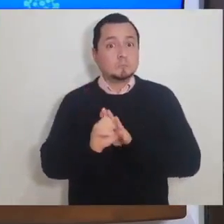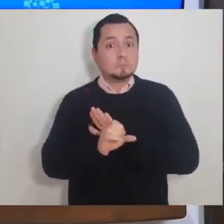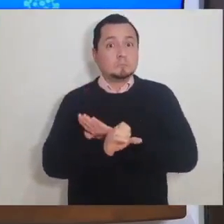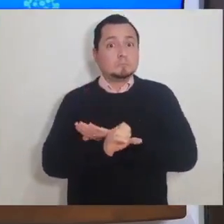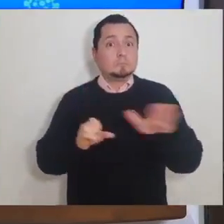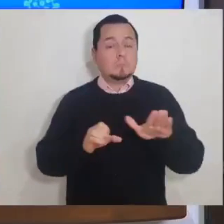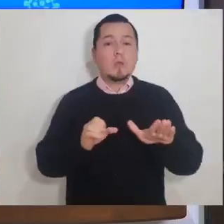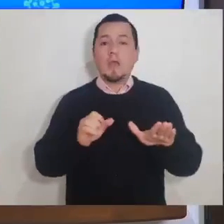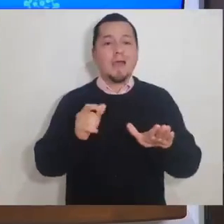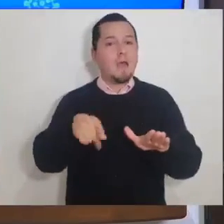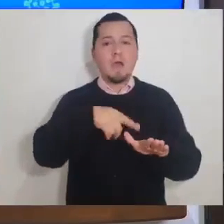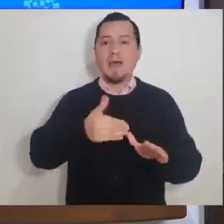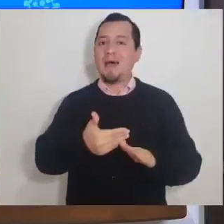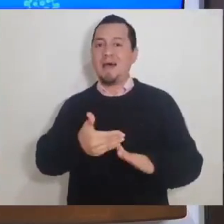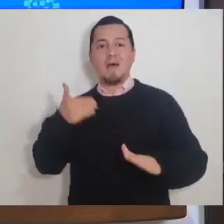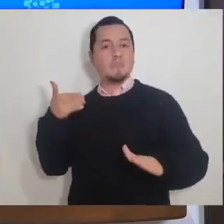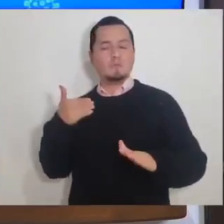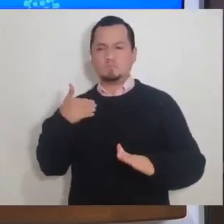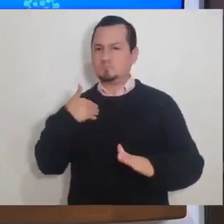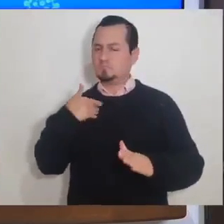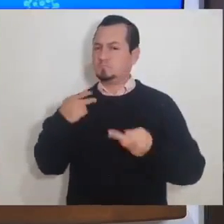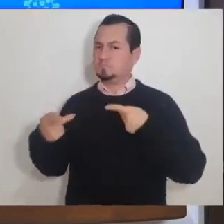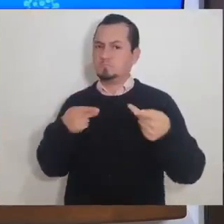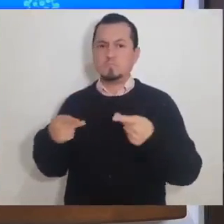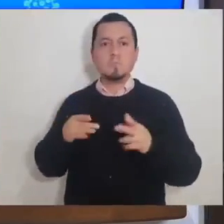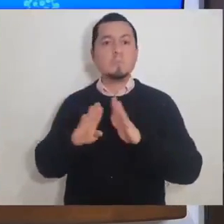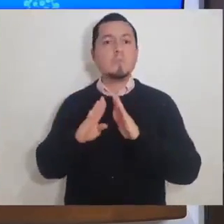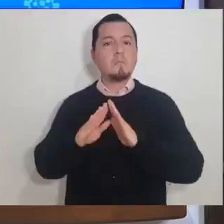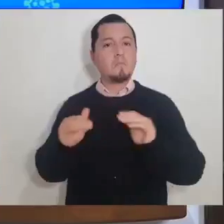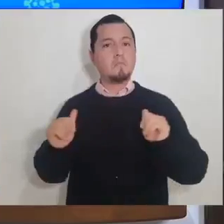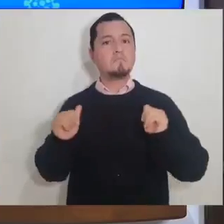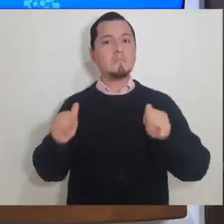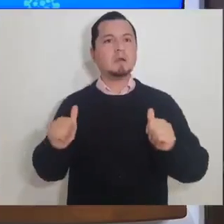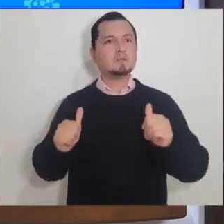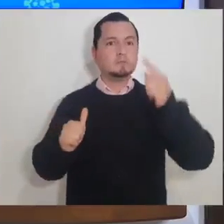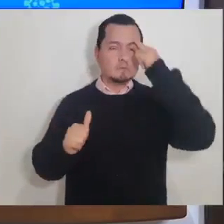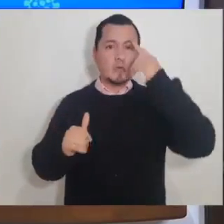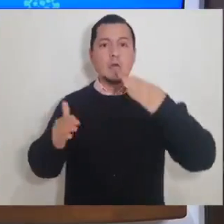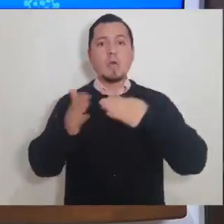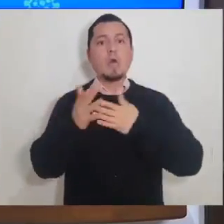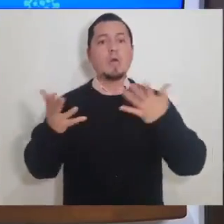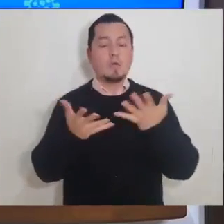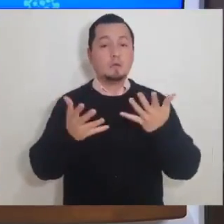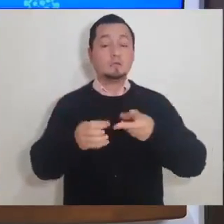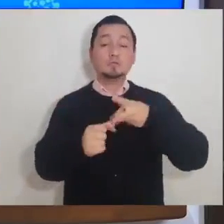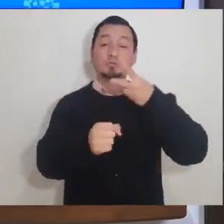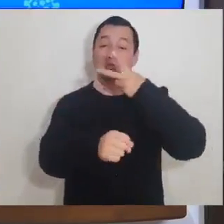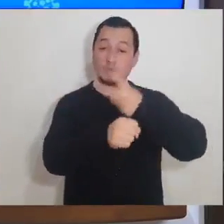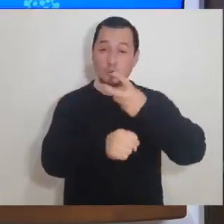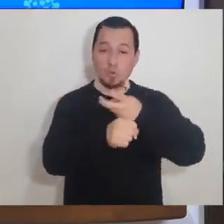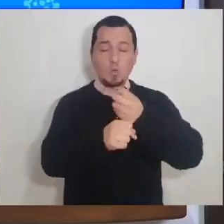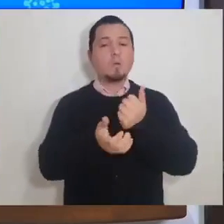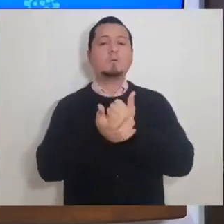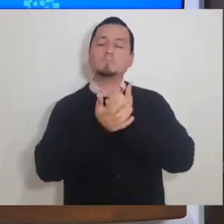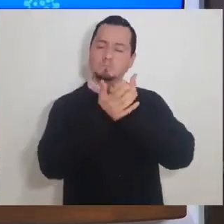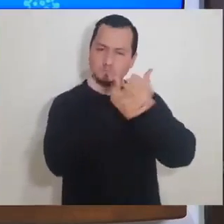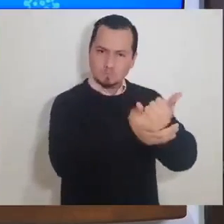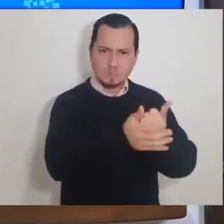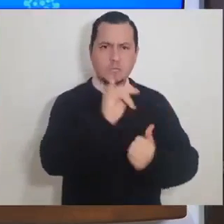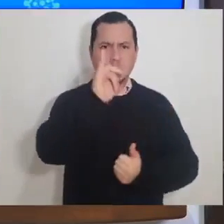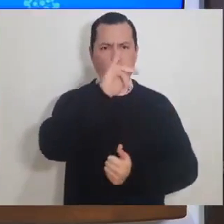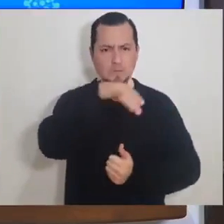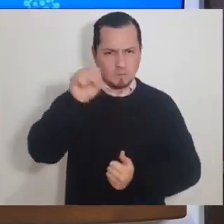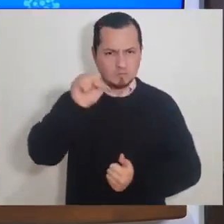capacidad hospitalaria del sistema de salud Jalisco. Y el segundo objetivo, vamos a apoyar al IMSS.